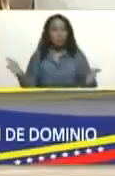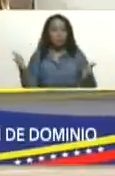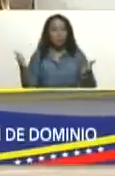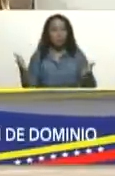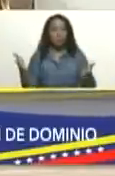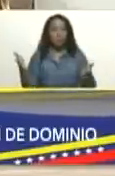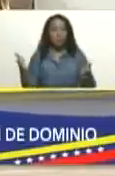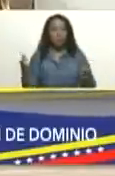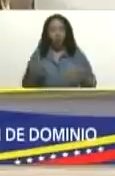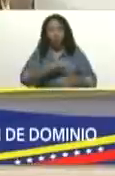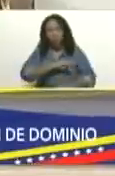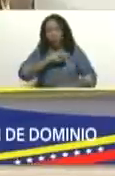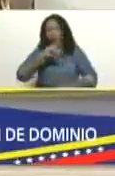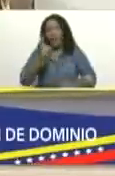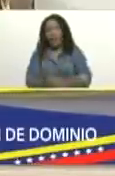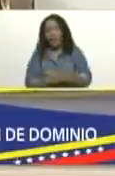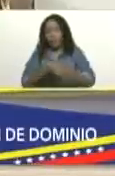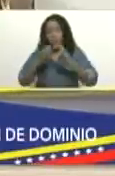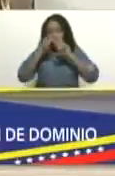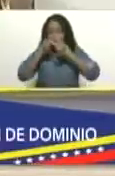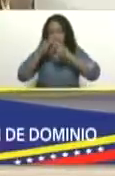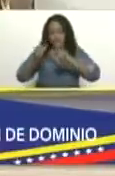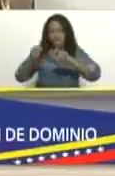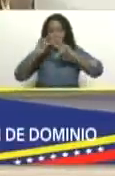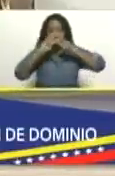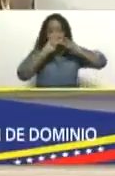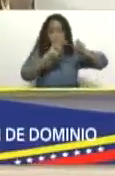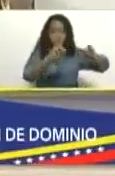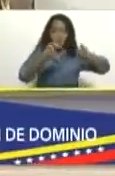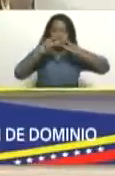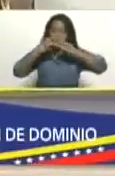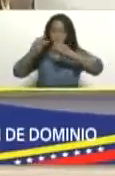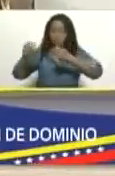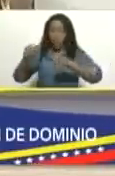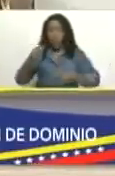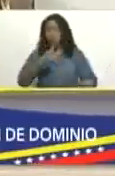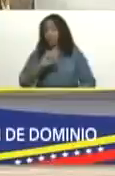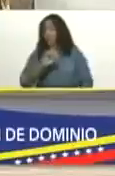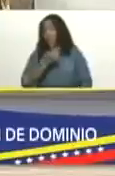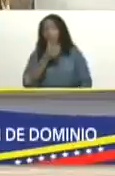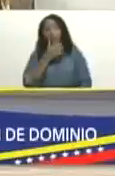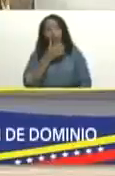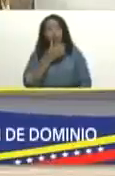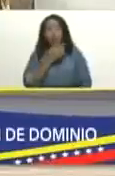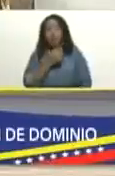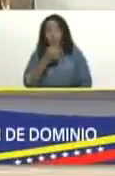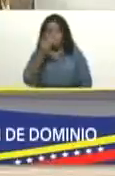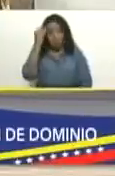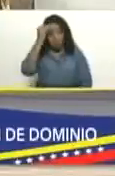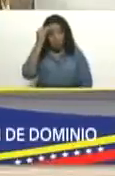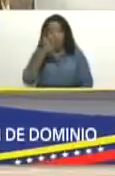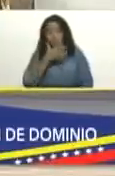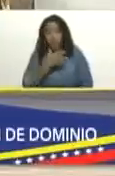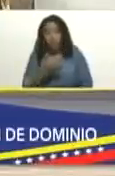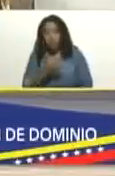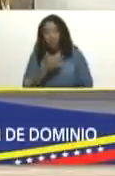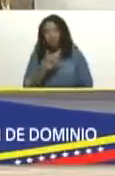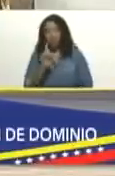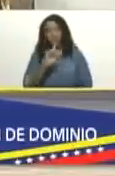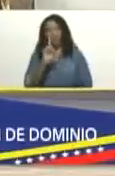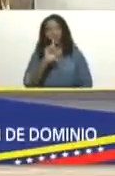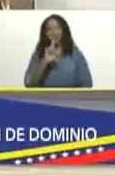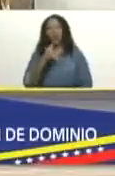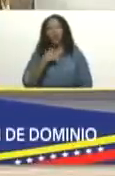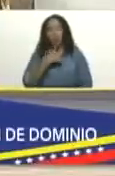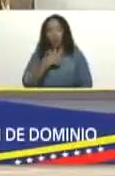intensa de investigación que no es fácil no vayan a creer yo quiero